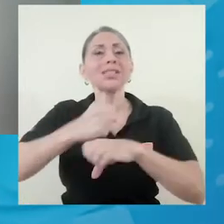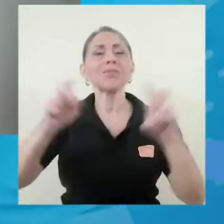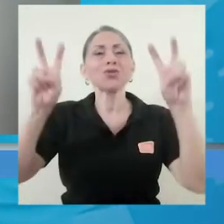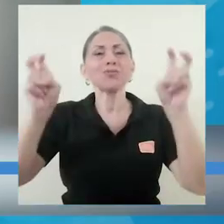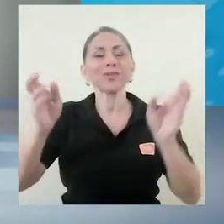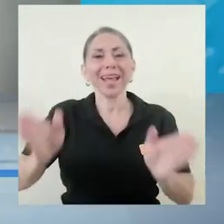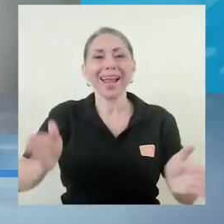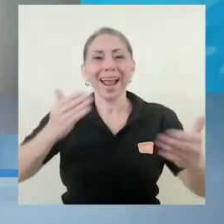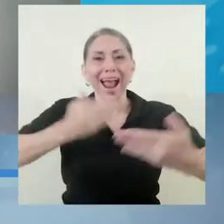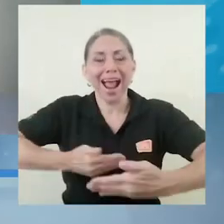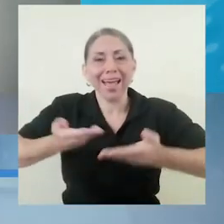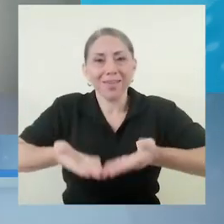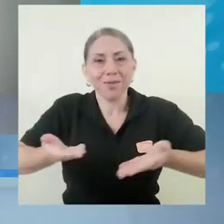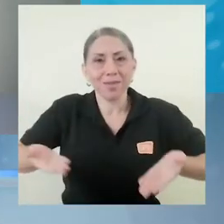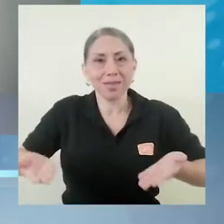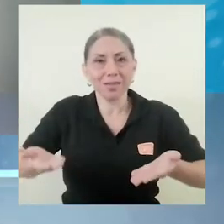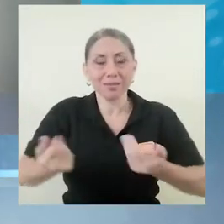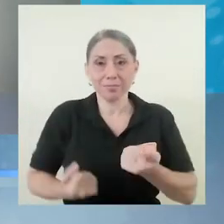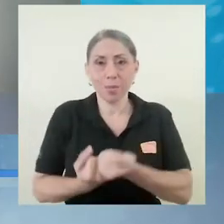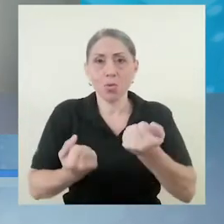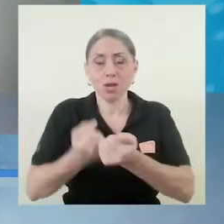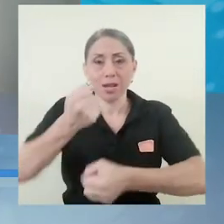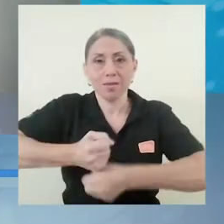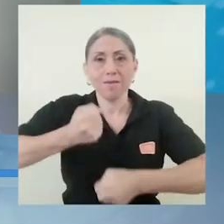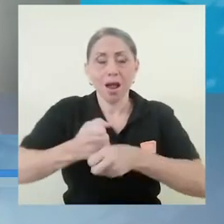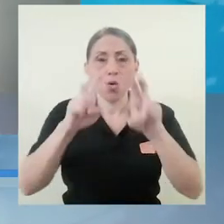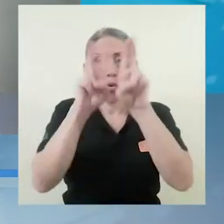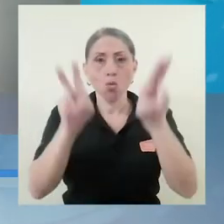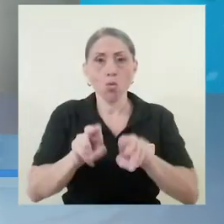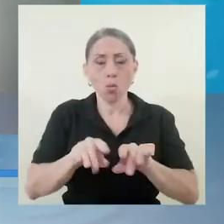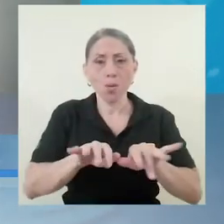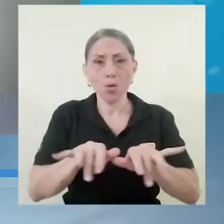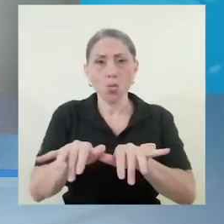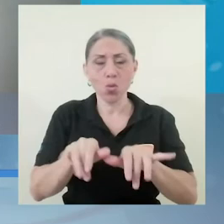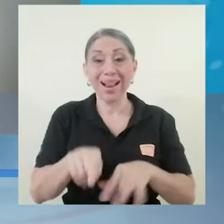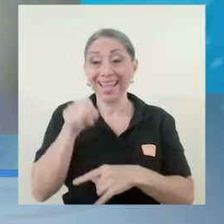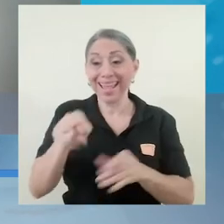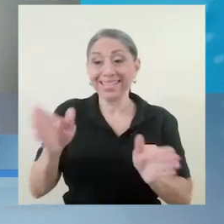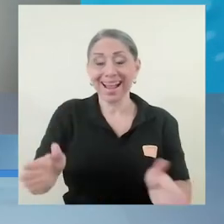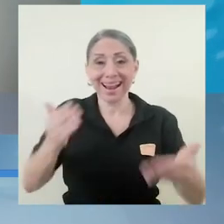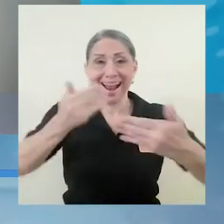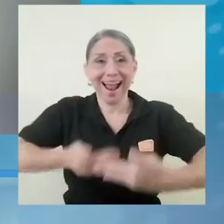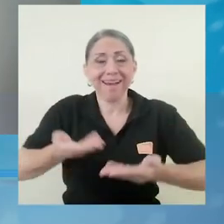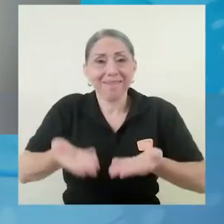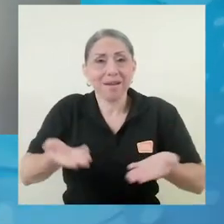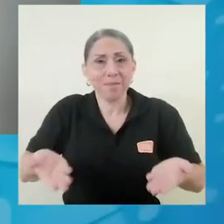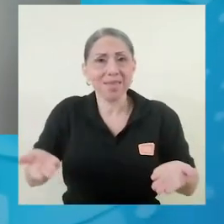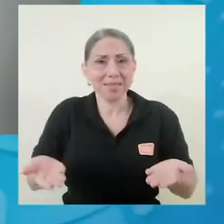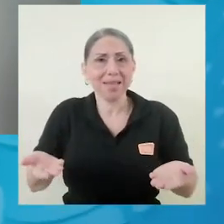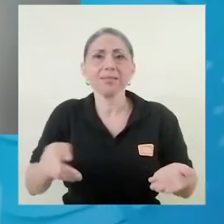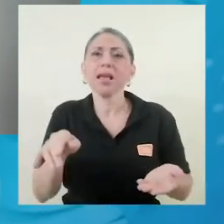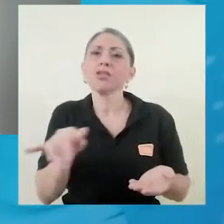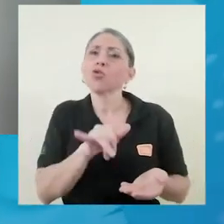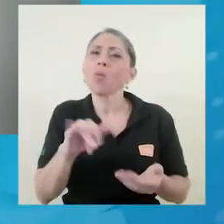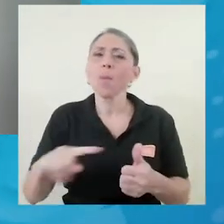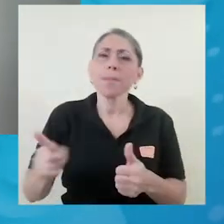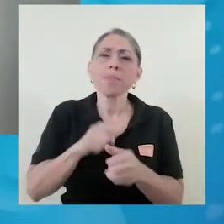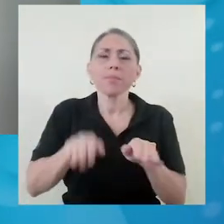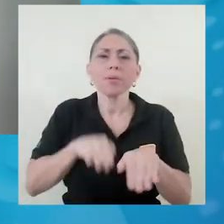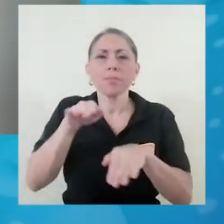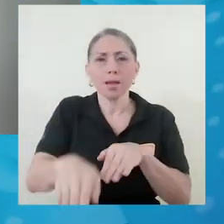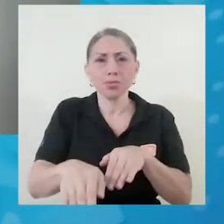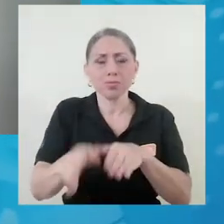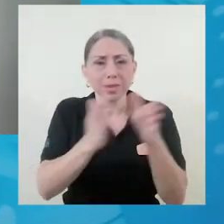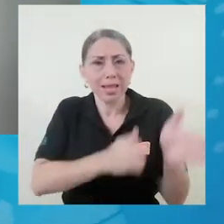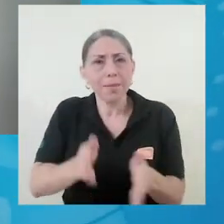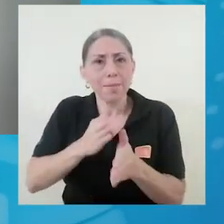una caja de herramientas para apoyar a la virtualidad y esta caja de herramientas es como el primer paso del